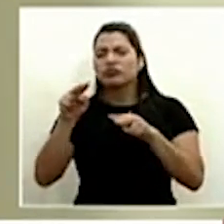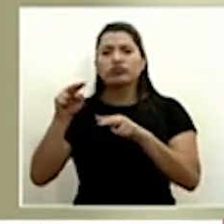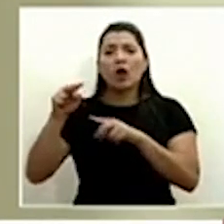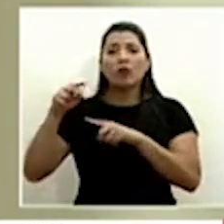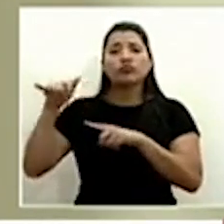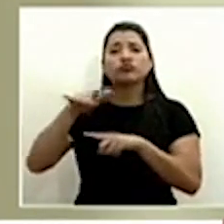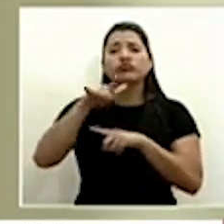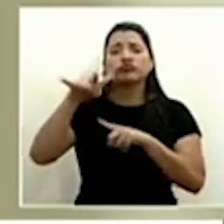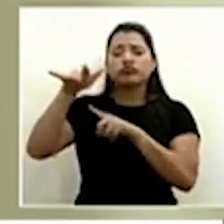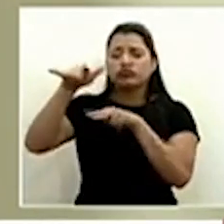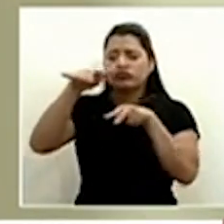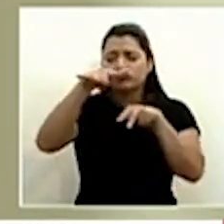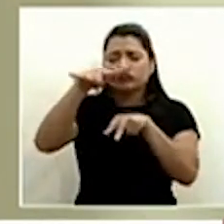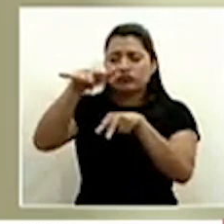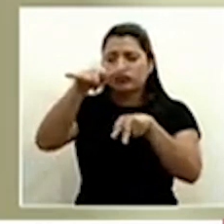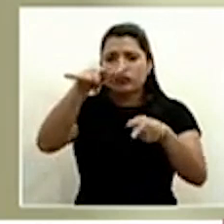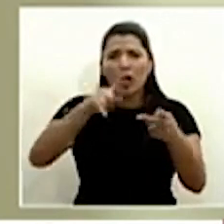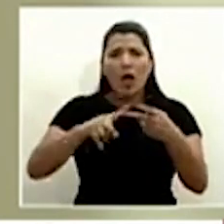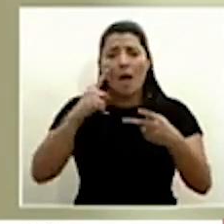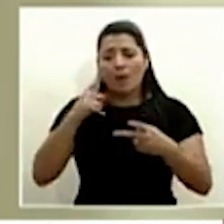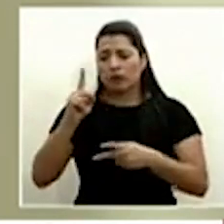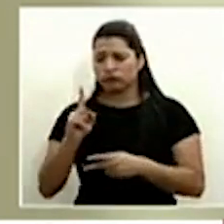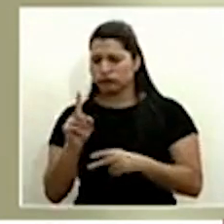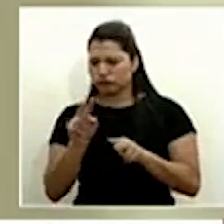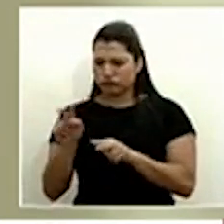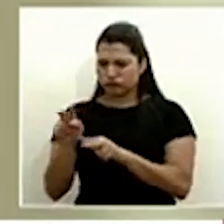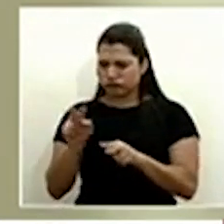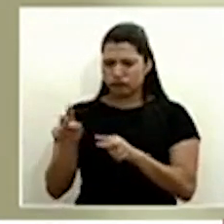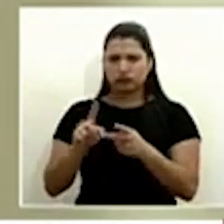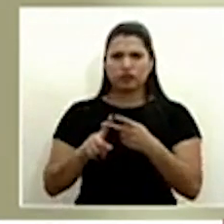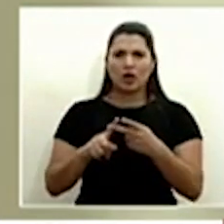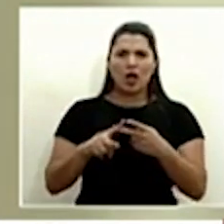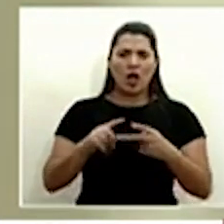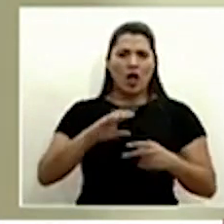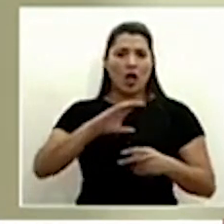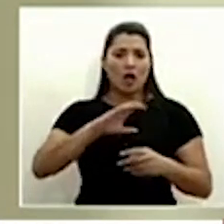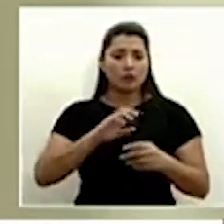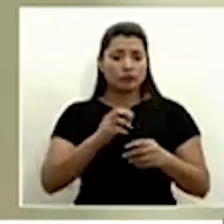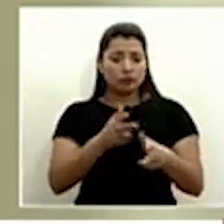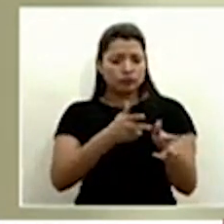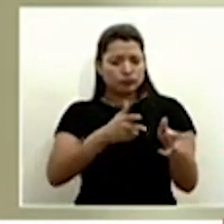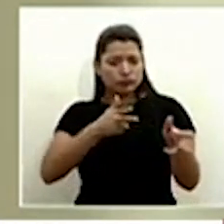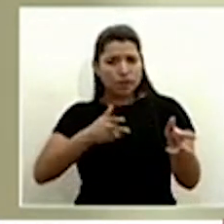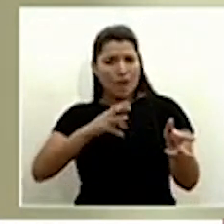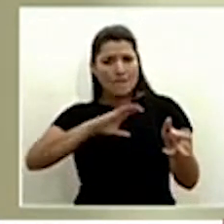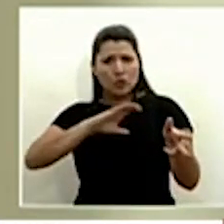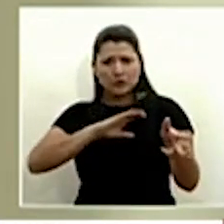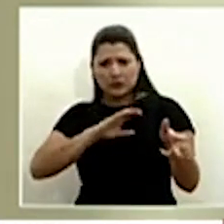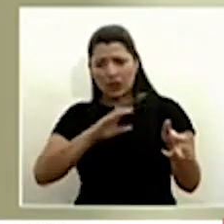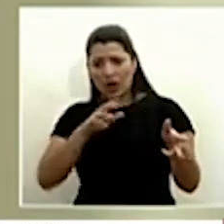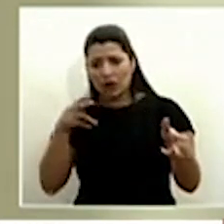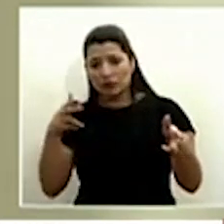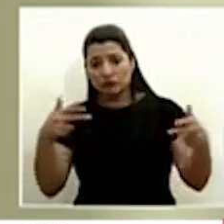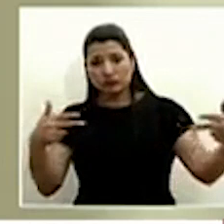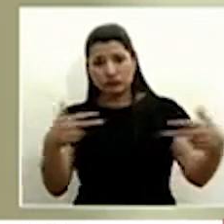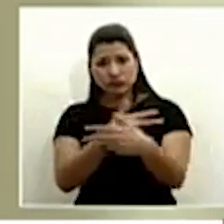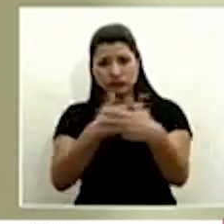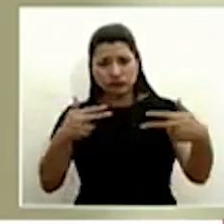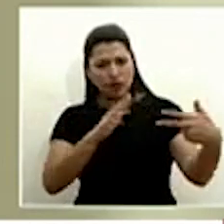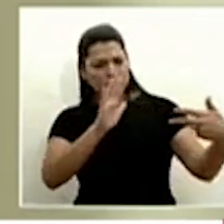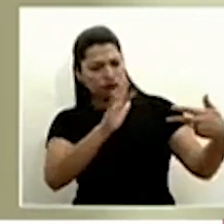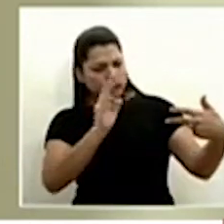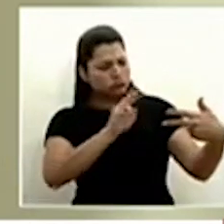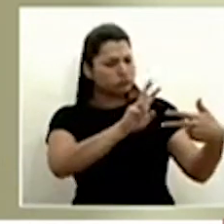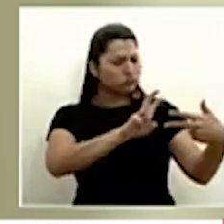utilizaciones de drones, patrullaje, retenes y una serie de circunstancias además que estamos valorando el equipo de